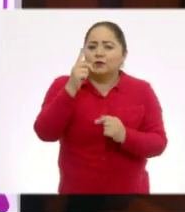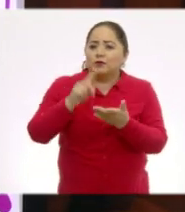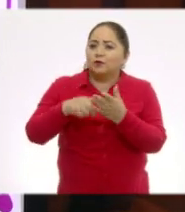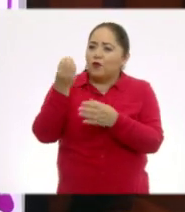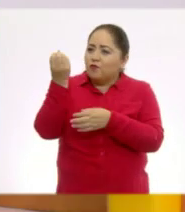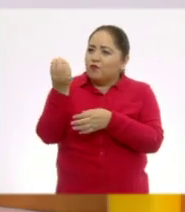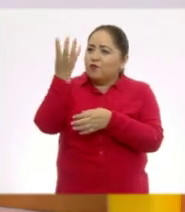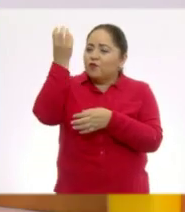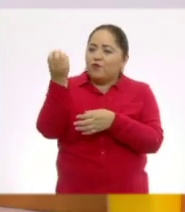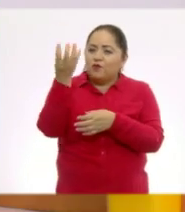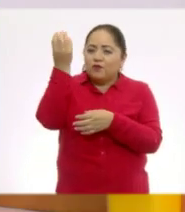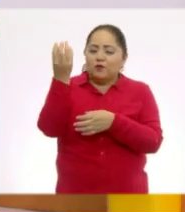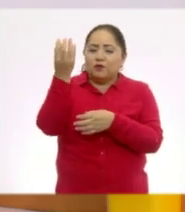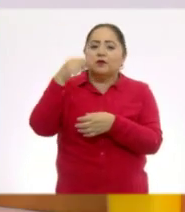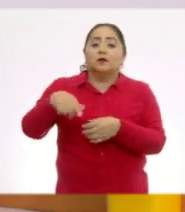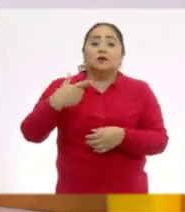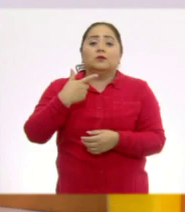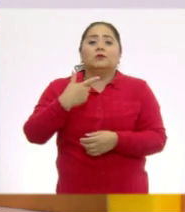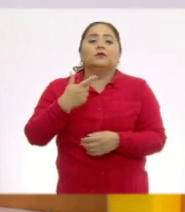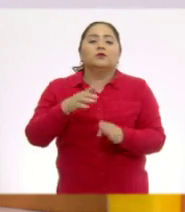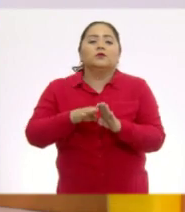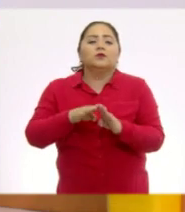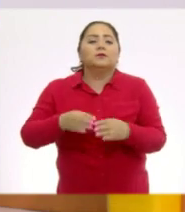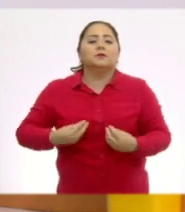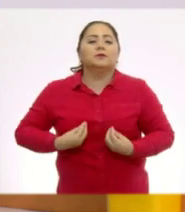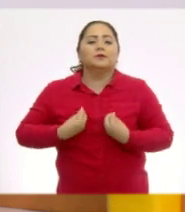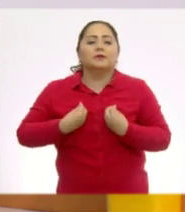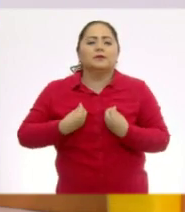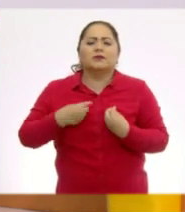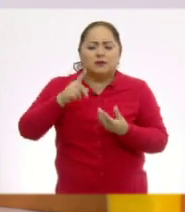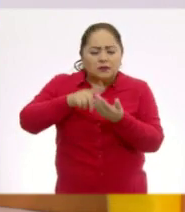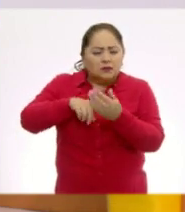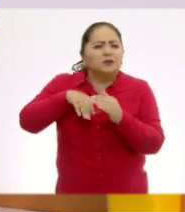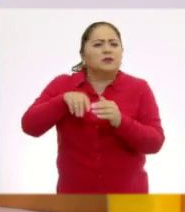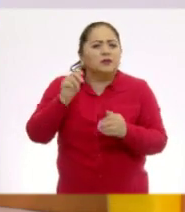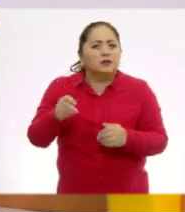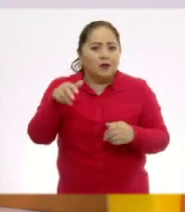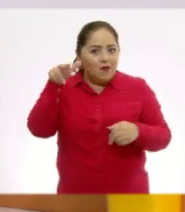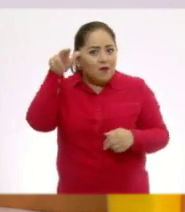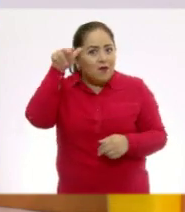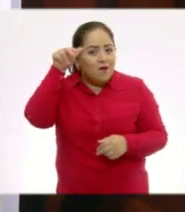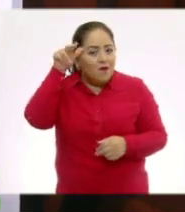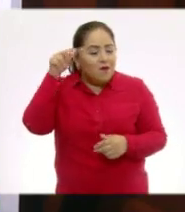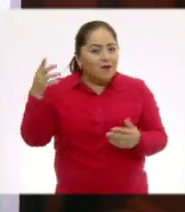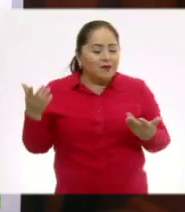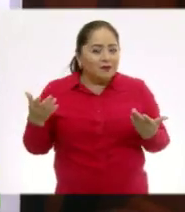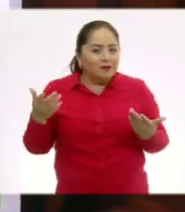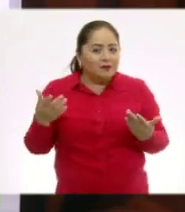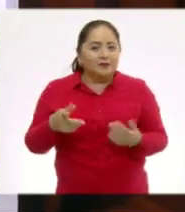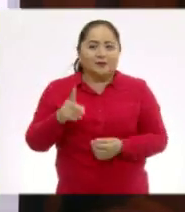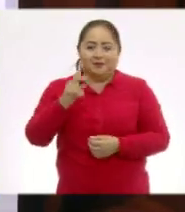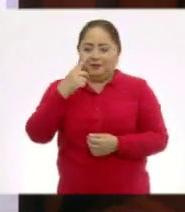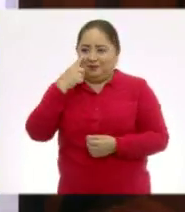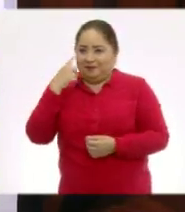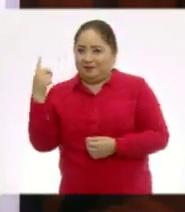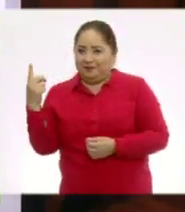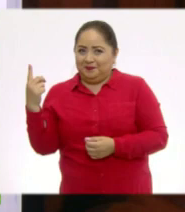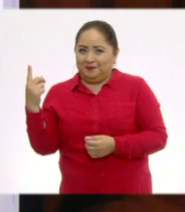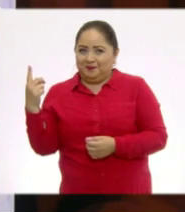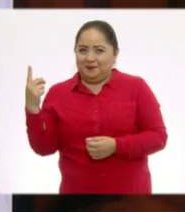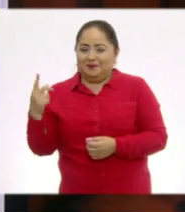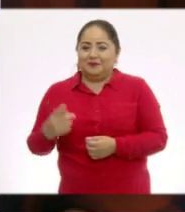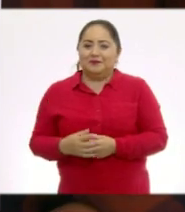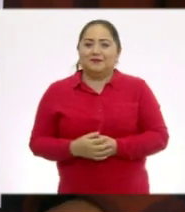chimenea, vivía un conejo. ¿Un conejo? Un conejo. Búscalo. Vamos a ver si está el ¡Tan, tan, tan,